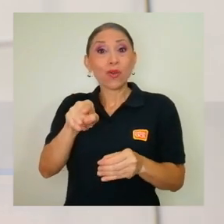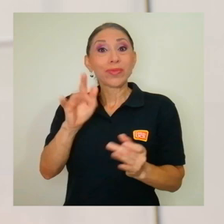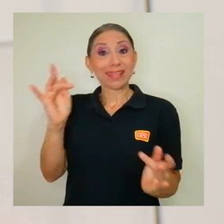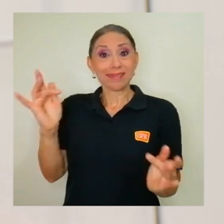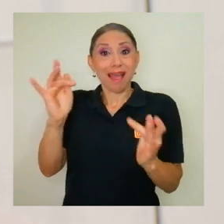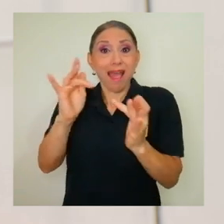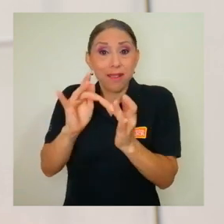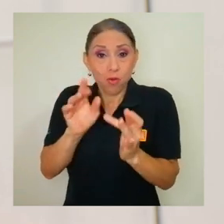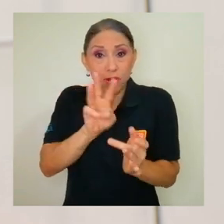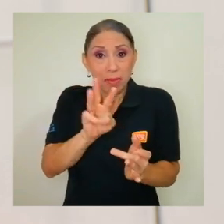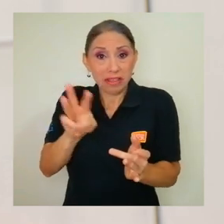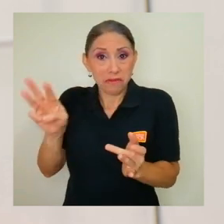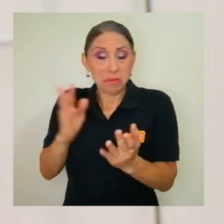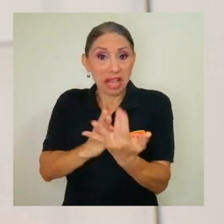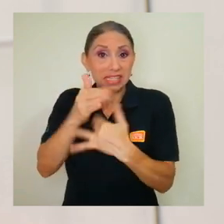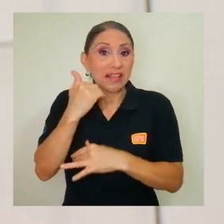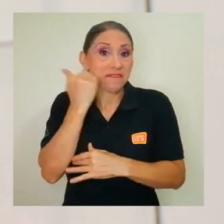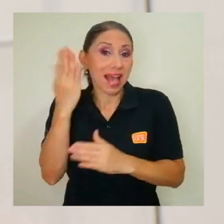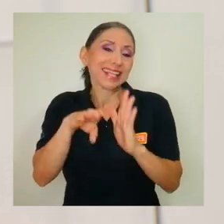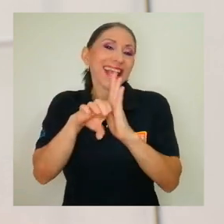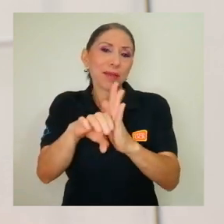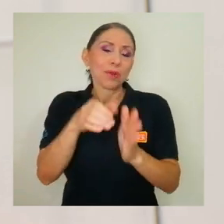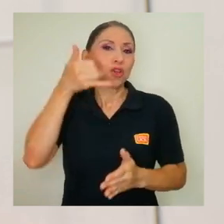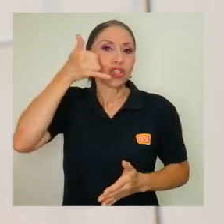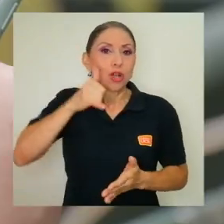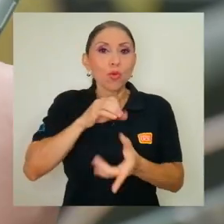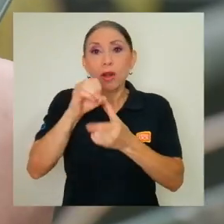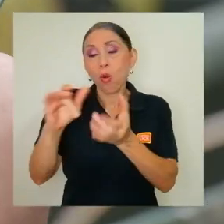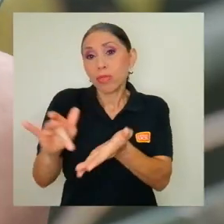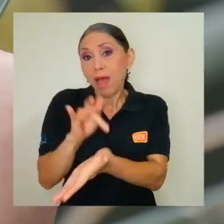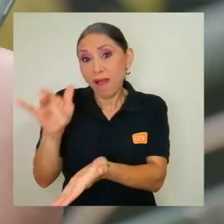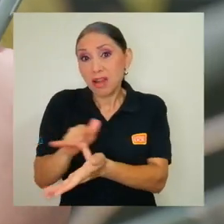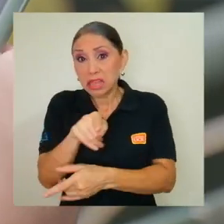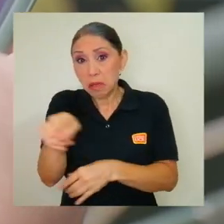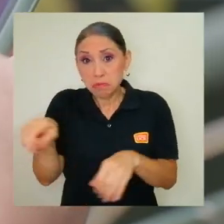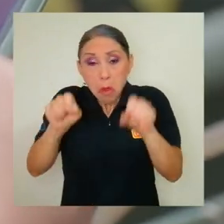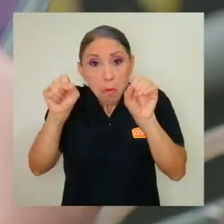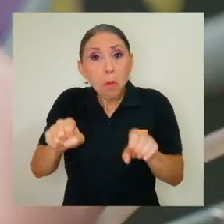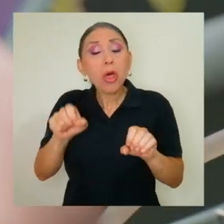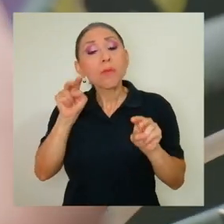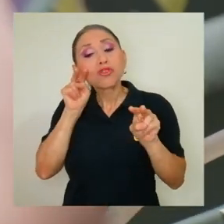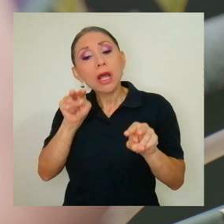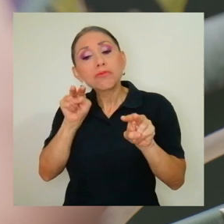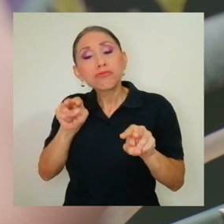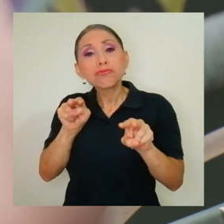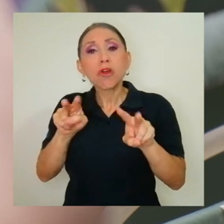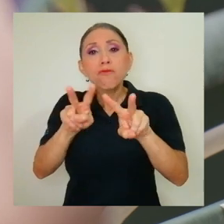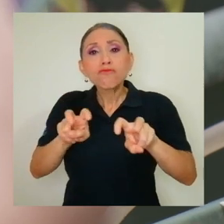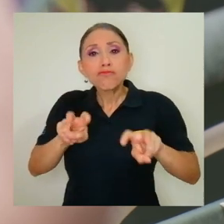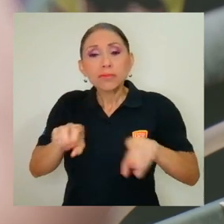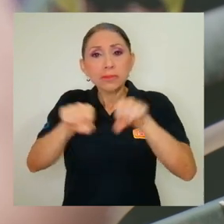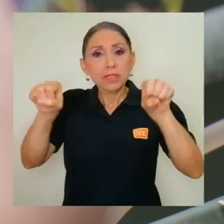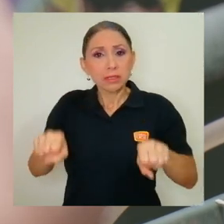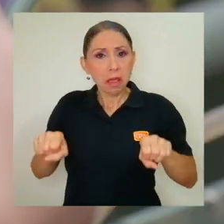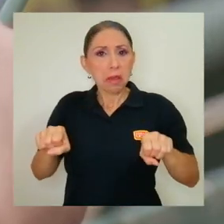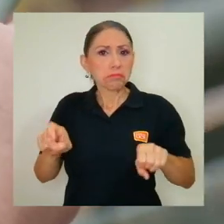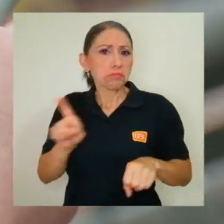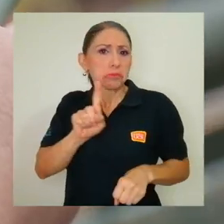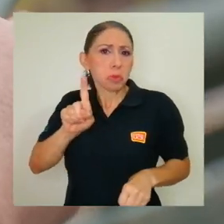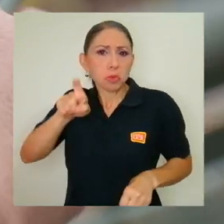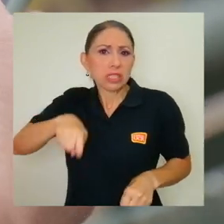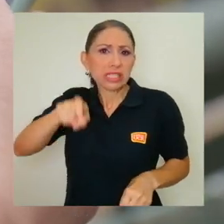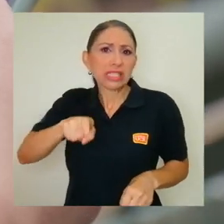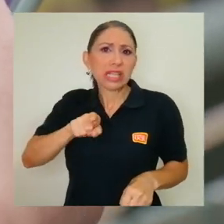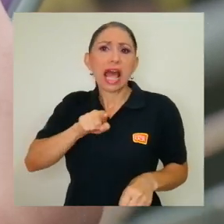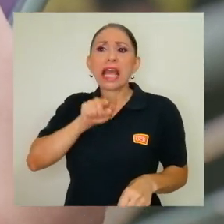plataforma y accesibilidad fácil, por ejemplo en un celular o una tableta, podemos estar monitoreando nuestro sistema sin que